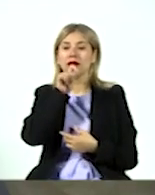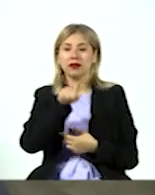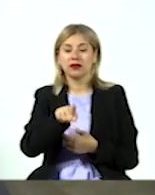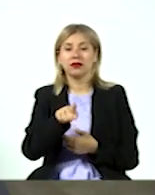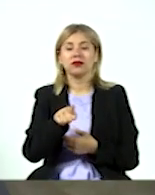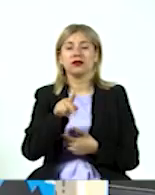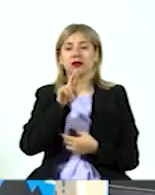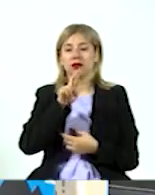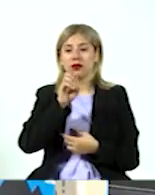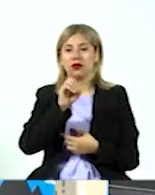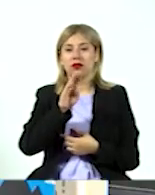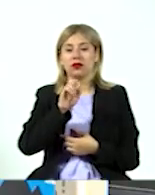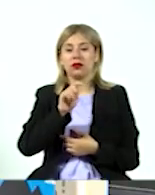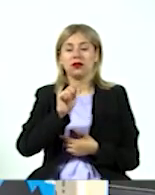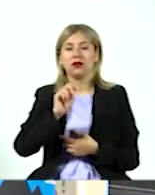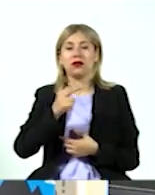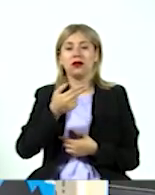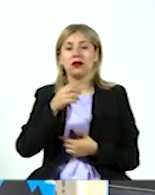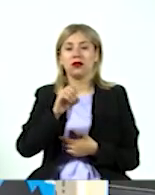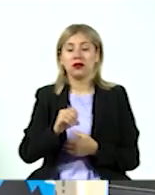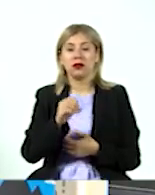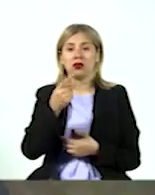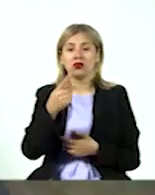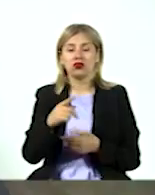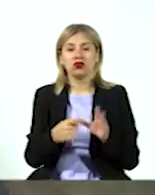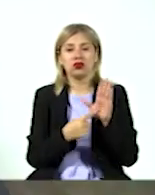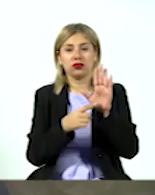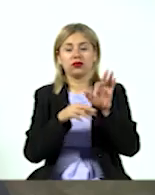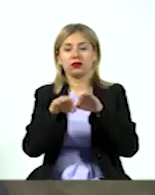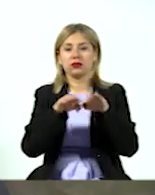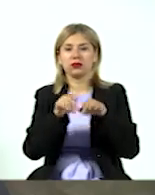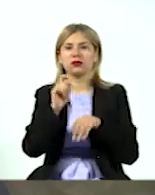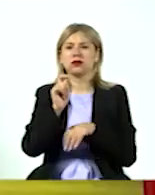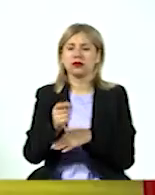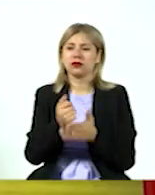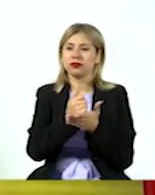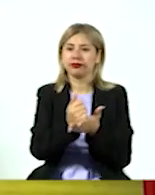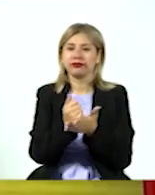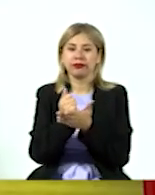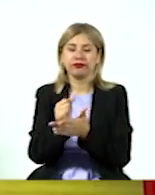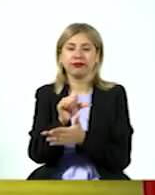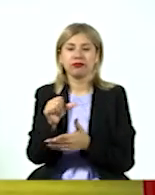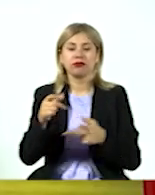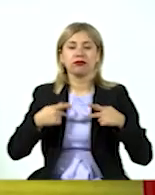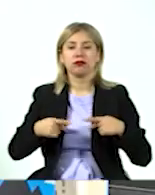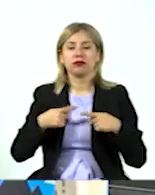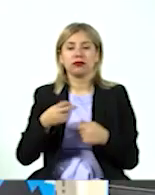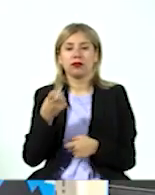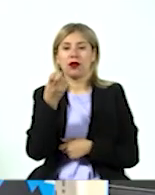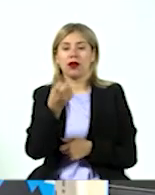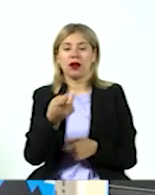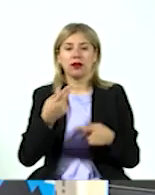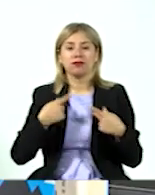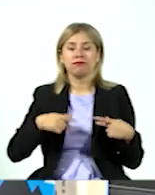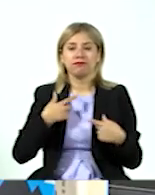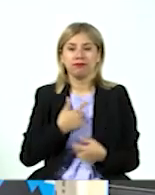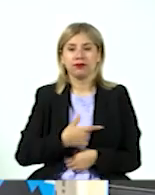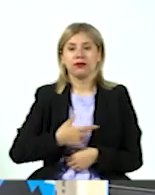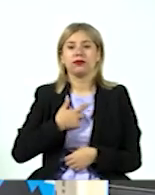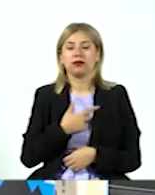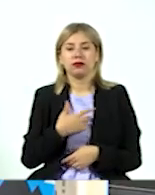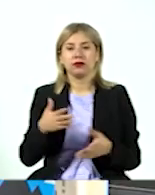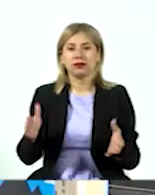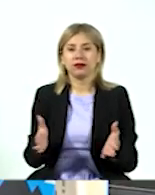fue Roberto Arechederra a presentar un trabajo que lo que busca es ayudarle a las personas, y eso fue lo que la gente vio y los